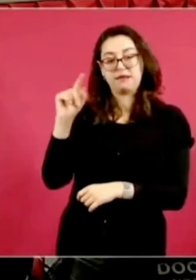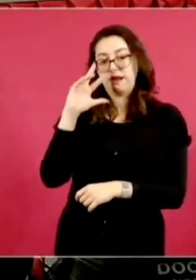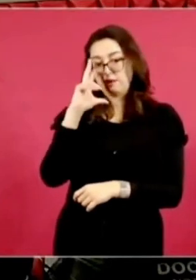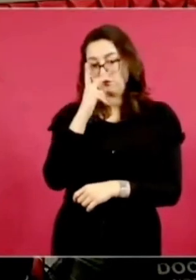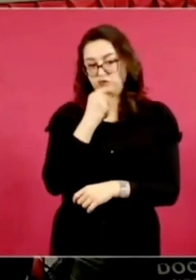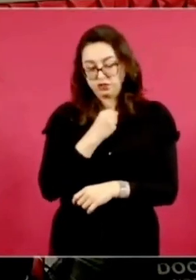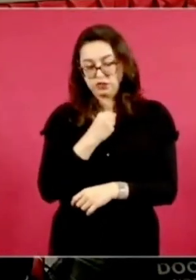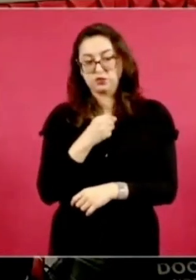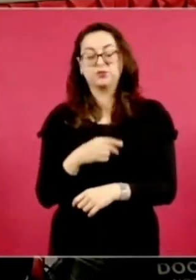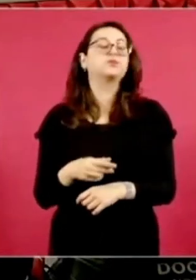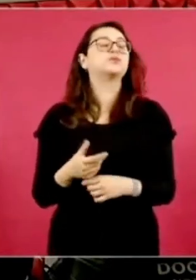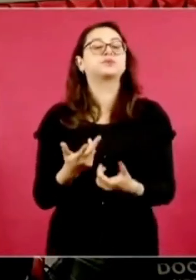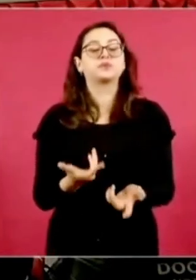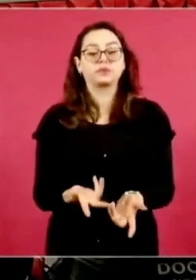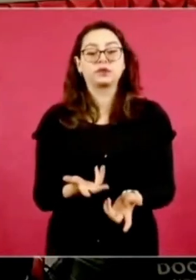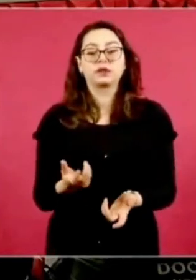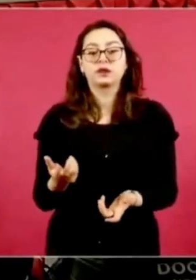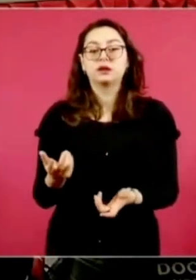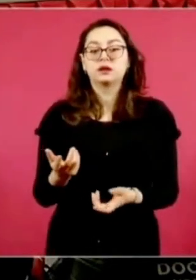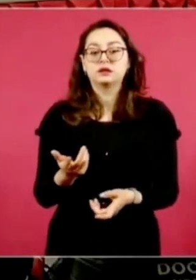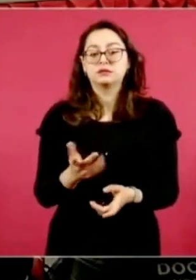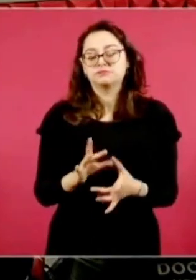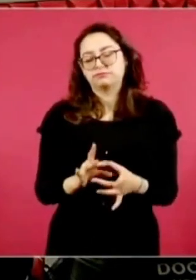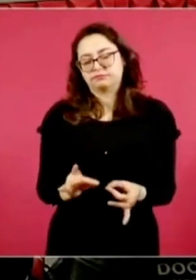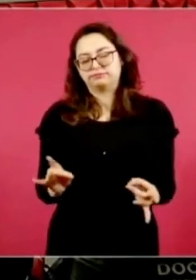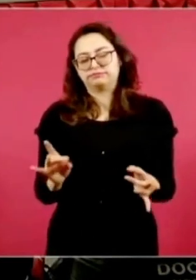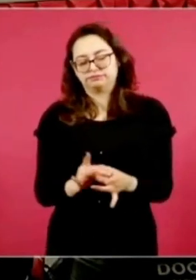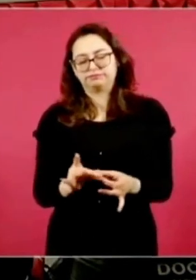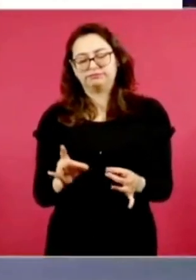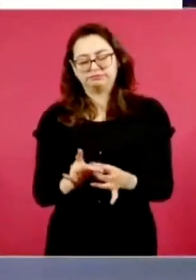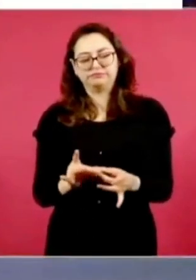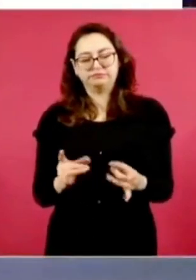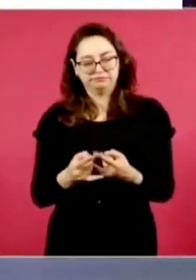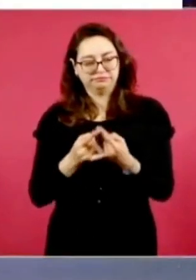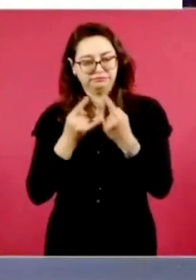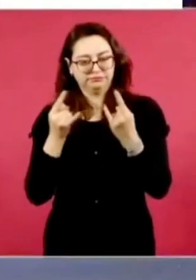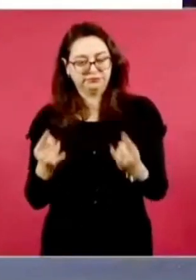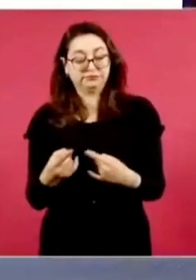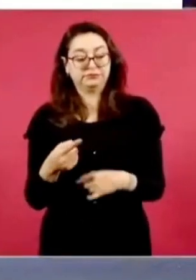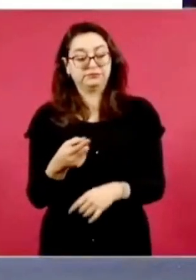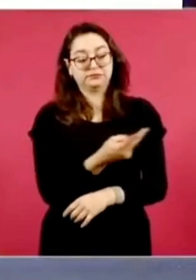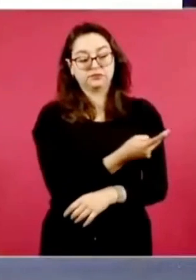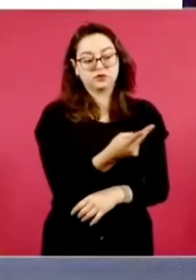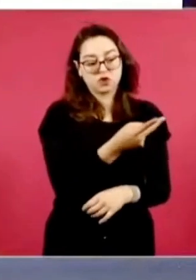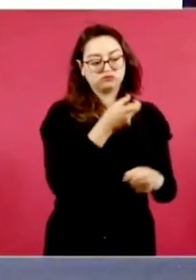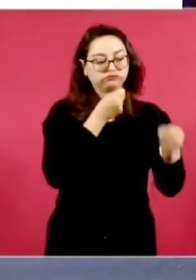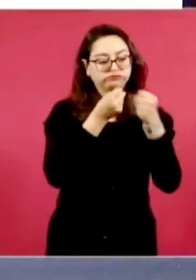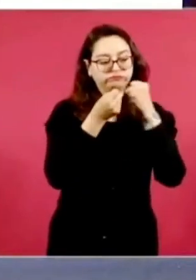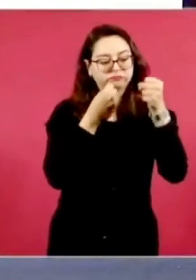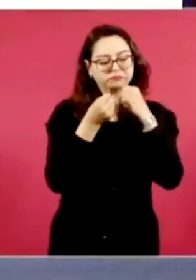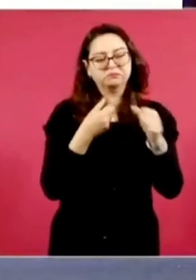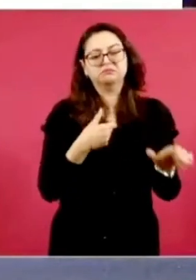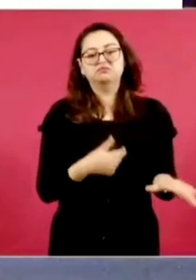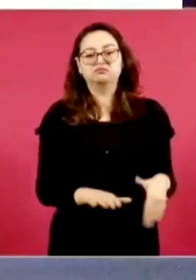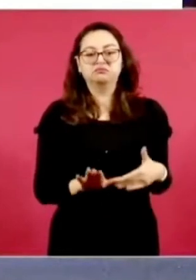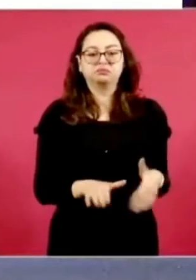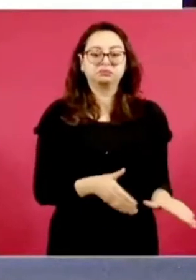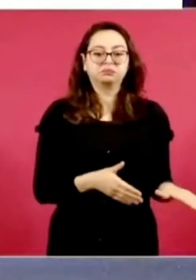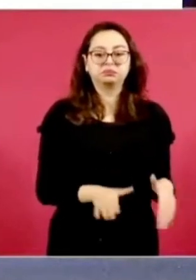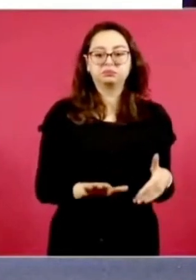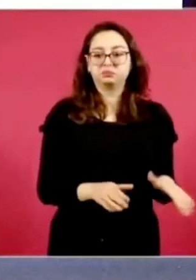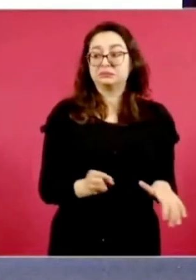investigaciones indican que las víctimas circulaban por las calles de la colonia Las Pilas, en Hermosillo, cuando los hoy